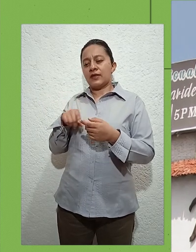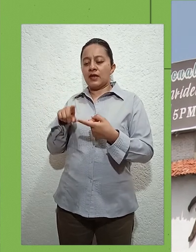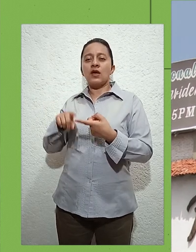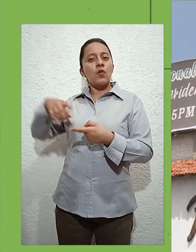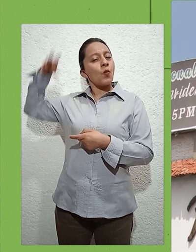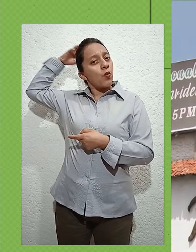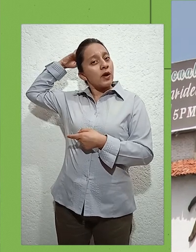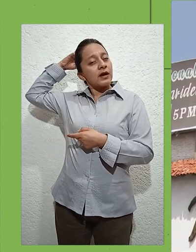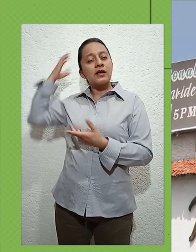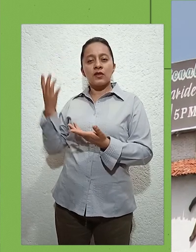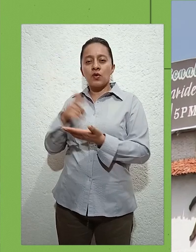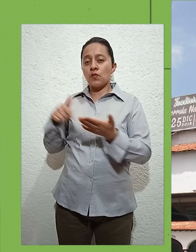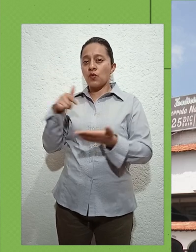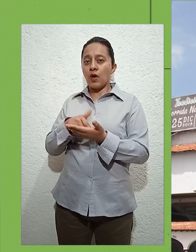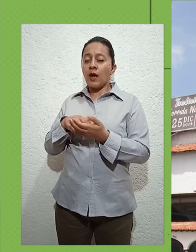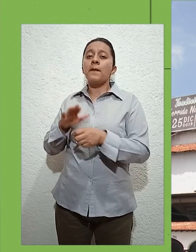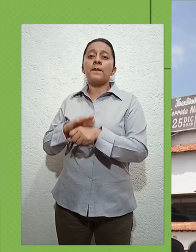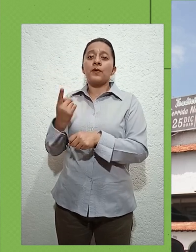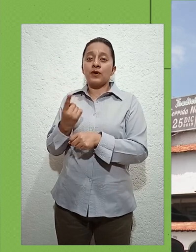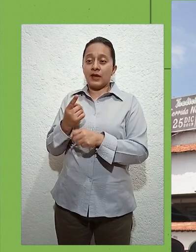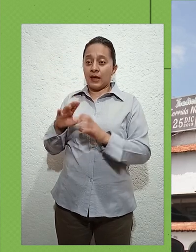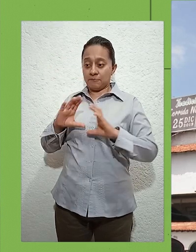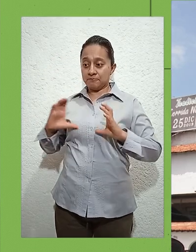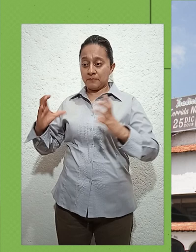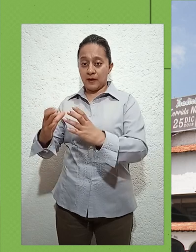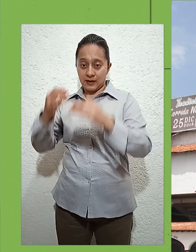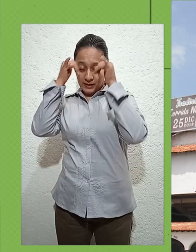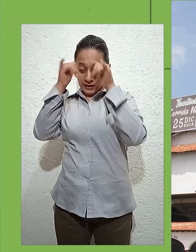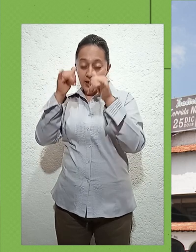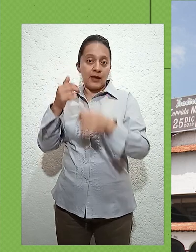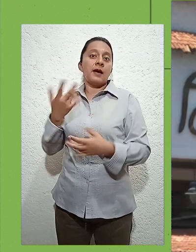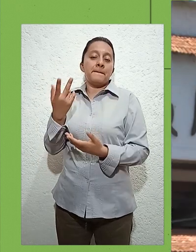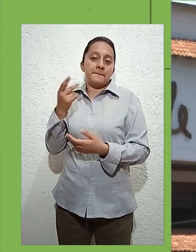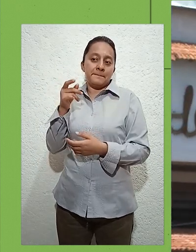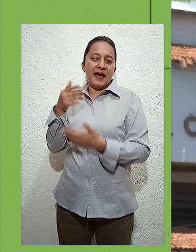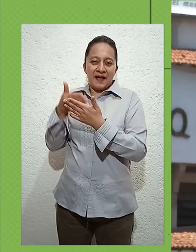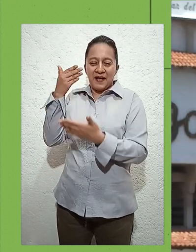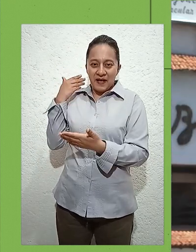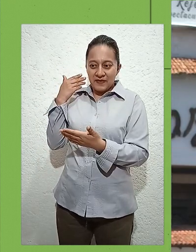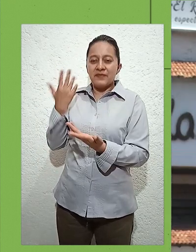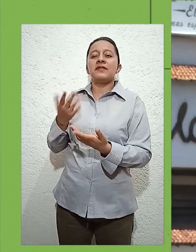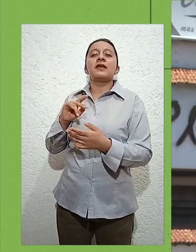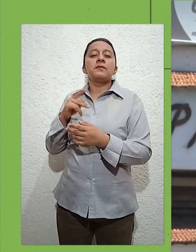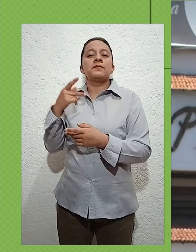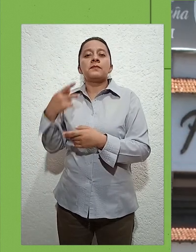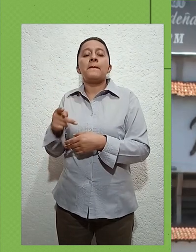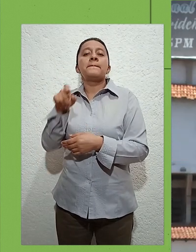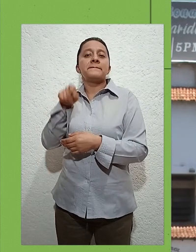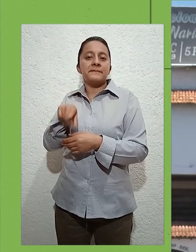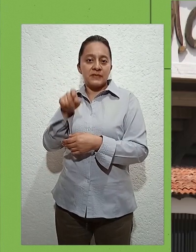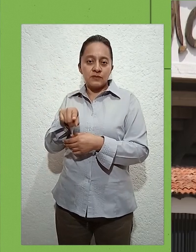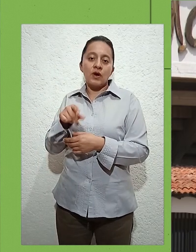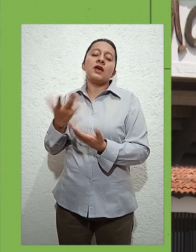la plaza fue parte de su municipio y está dedicada a la Virgen del Pueblito, por lo que aquí empieza parte del valor social del inmueble.